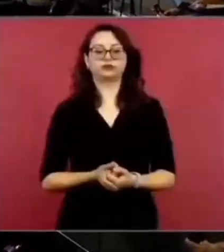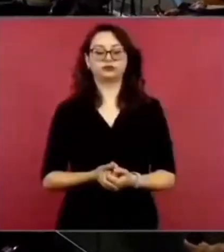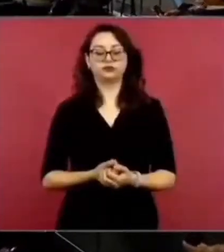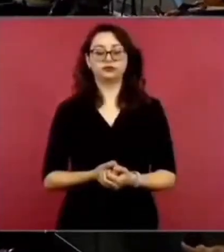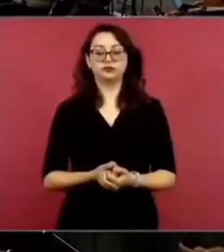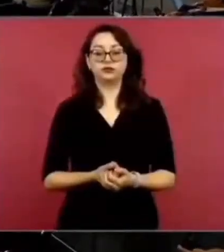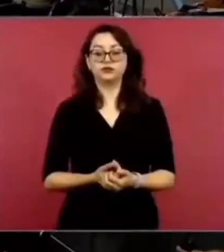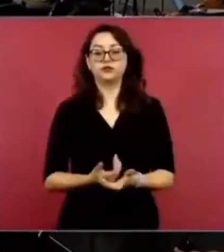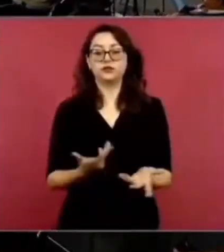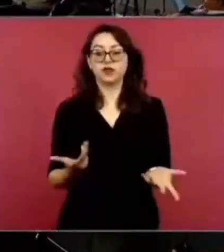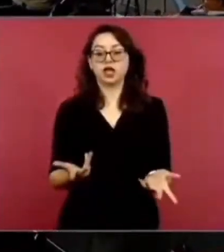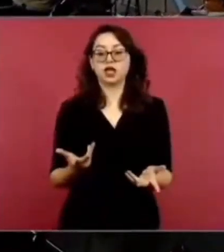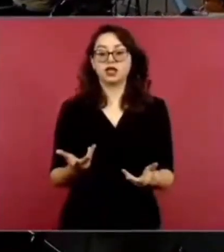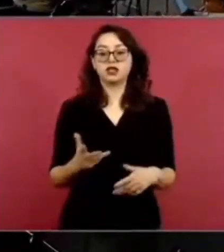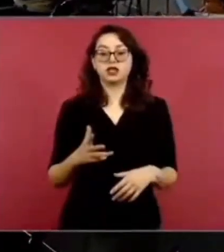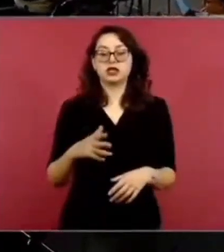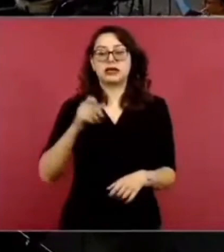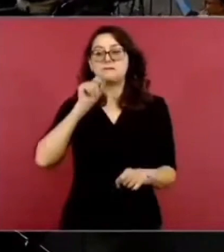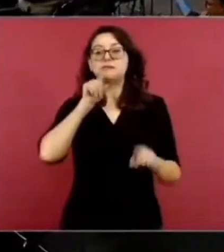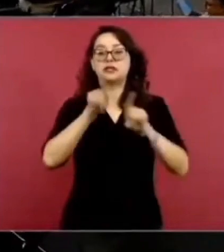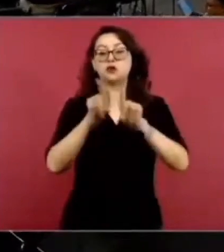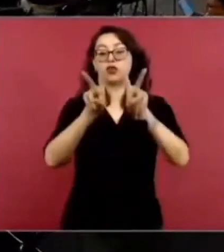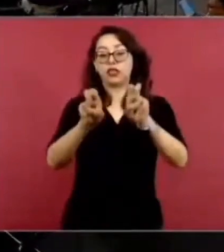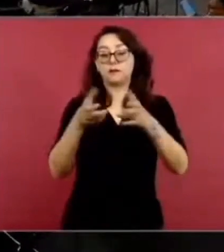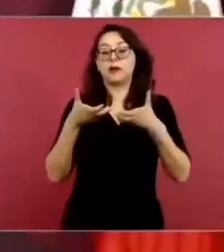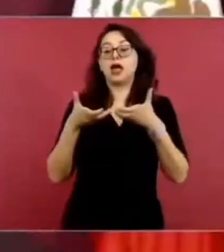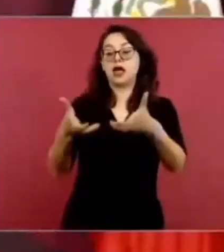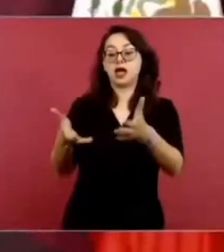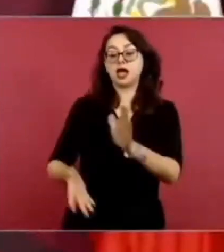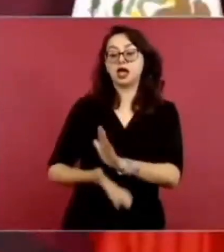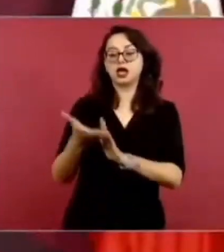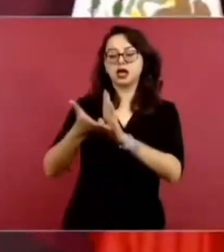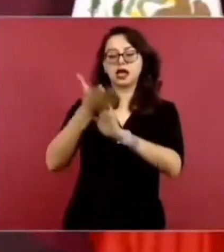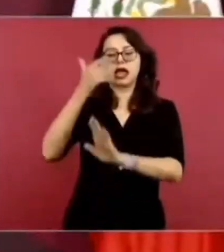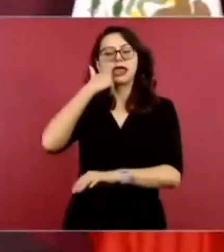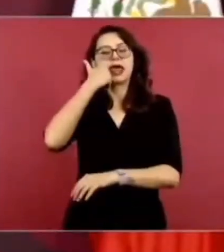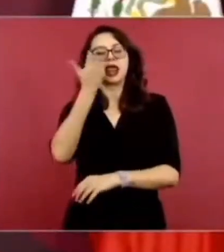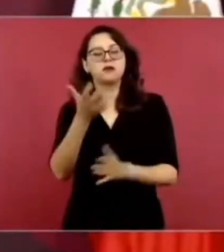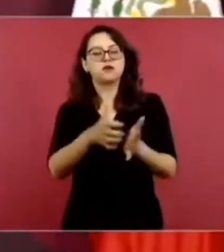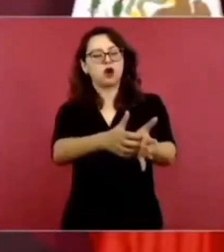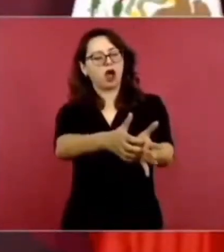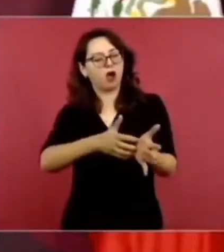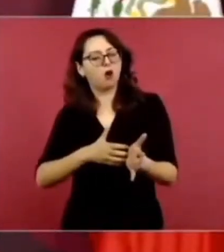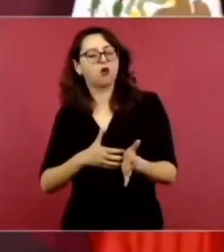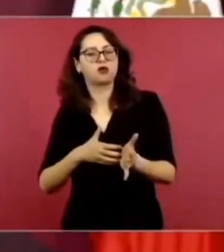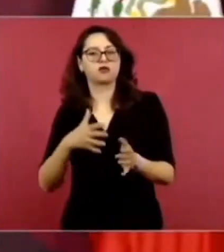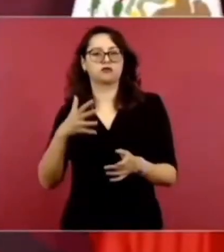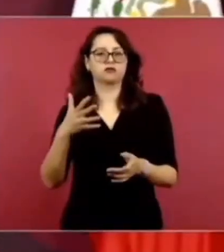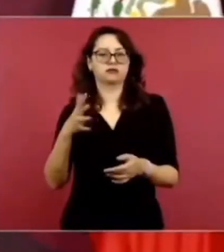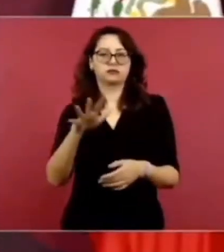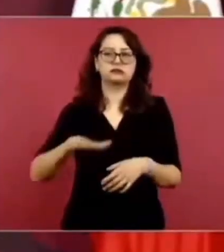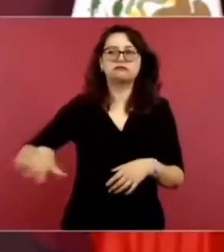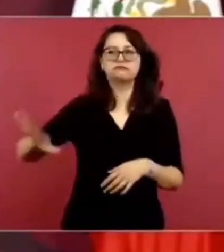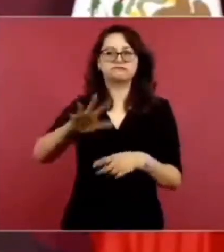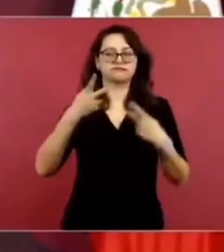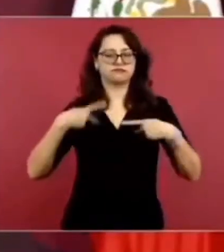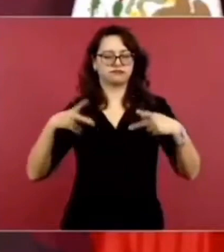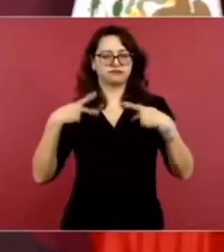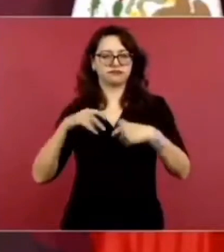ahorrar y beneficiar a la gente. Por ejemplo,